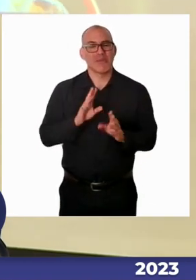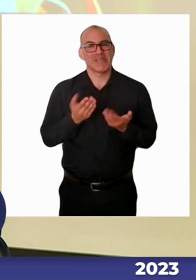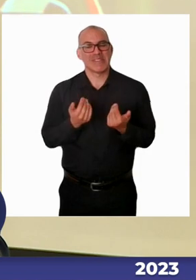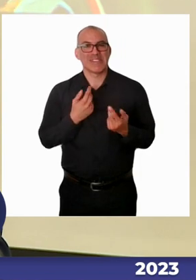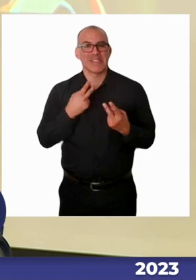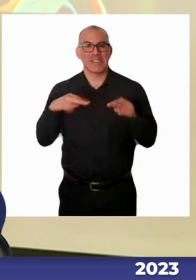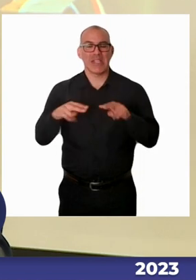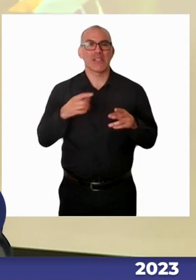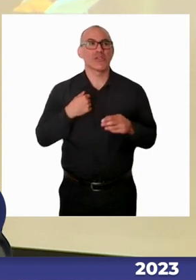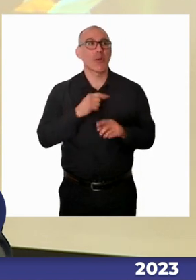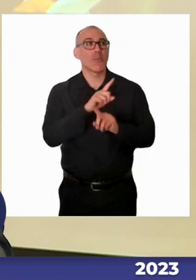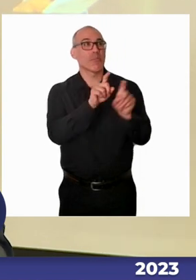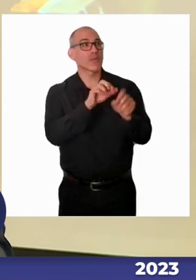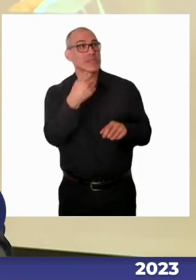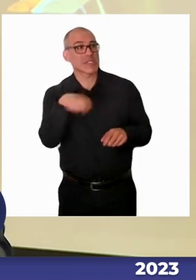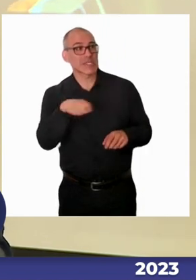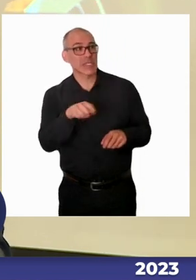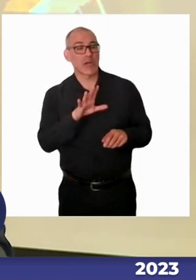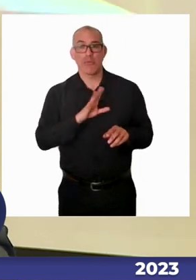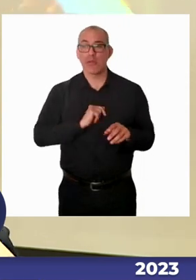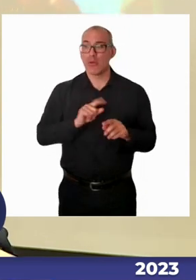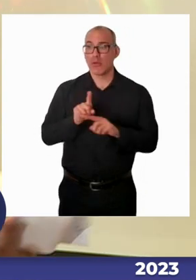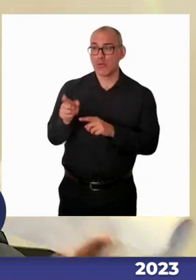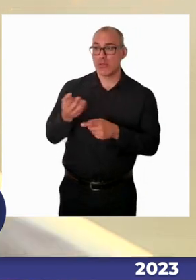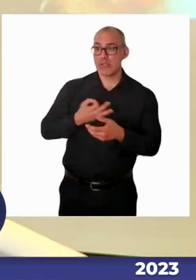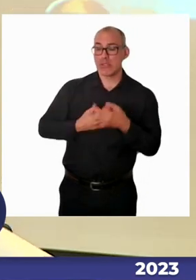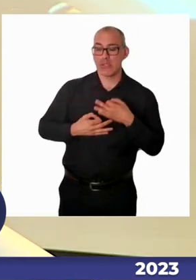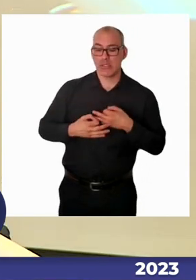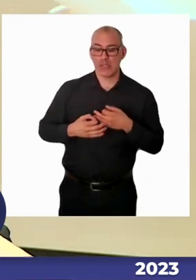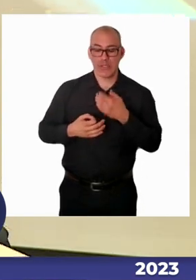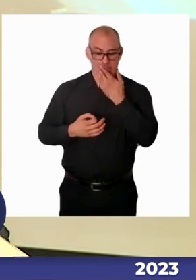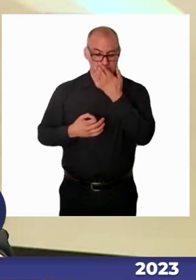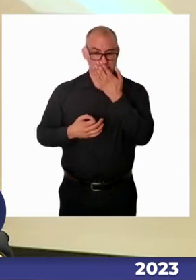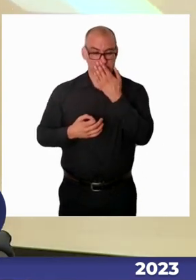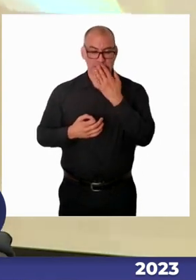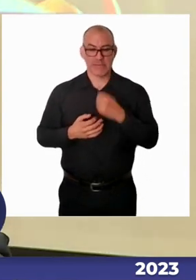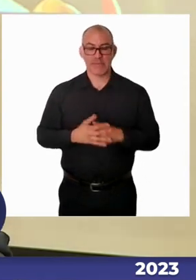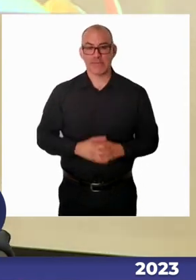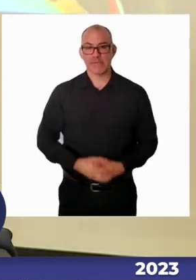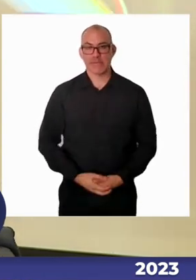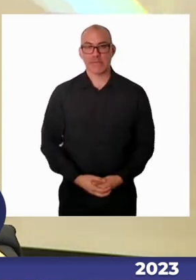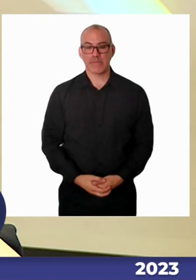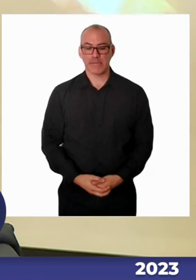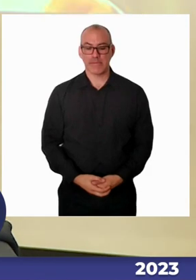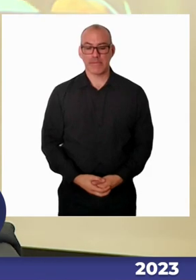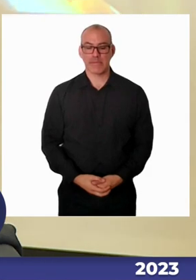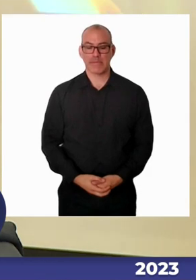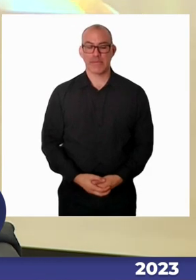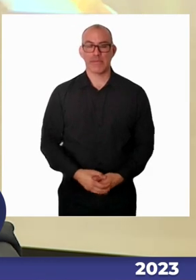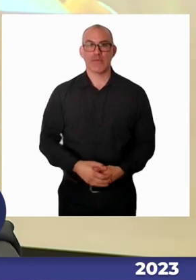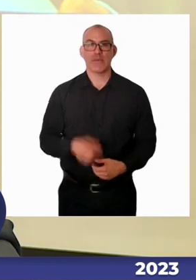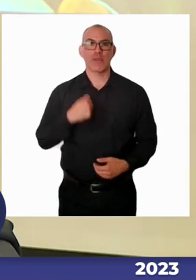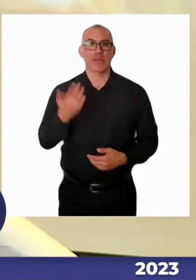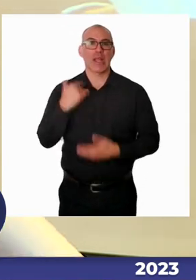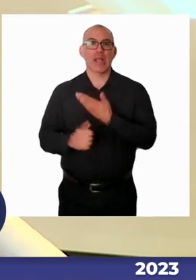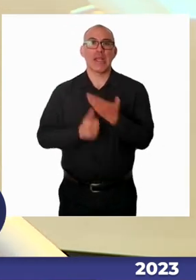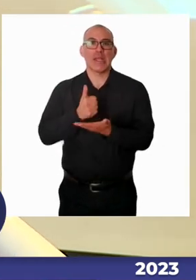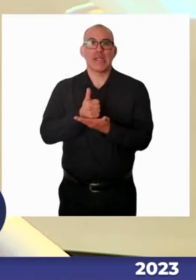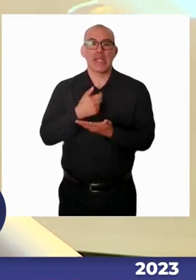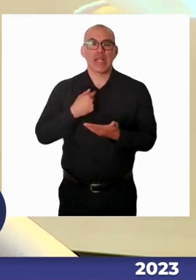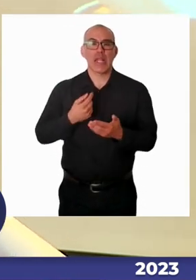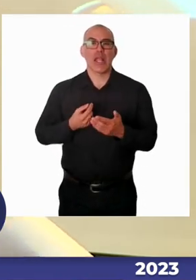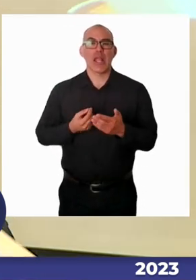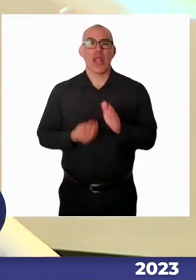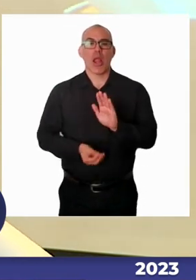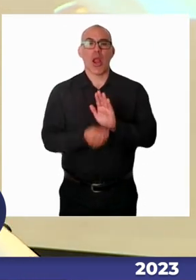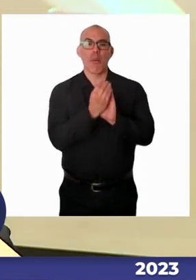y uno recuerda en aquella entonces la inexistencia de ningún programa, o existían las escuelas especiales,